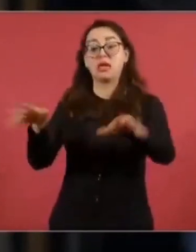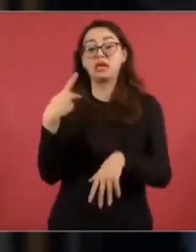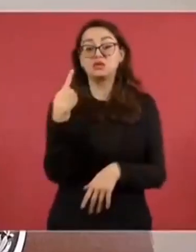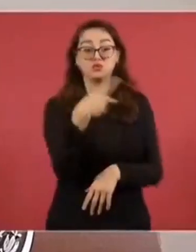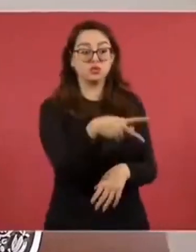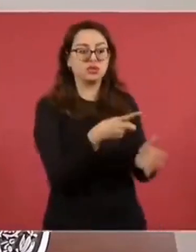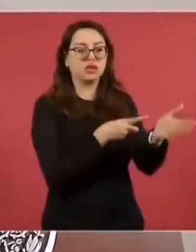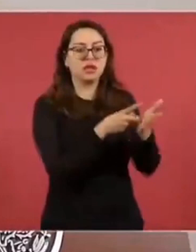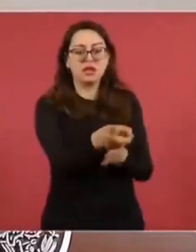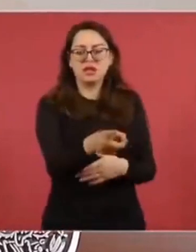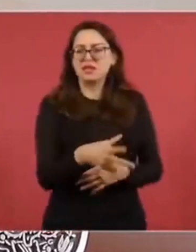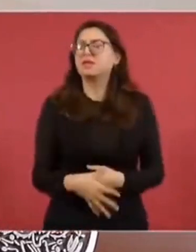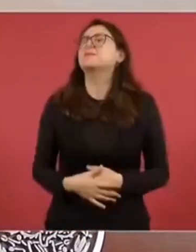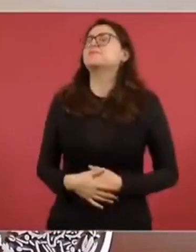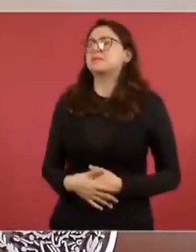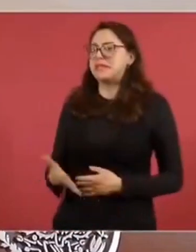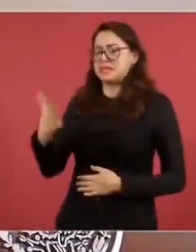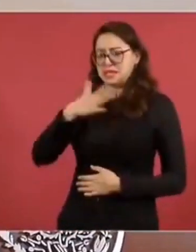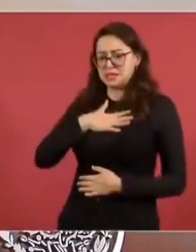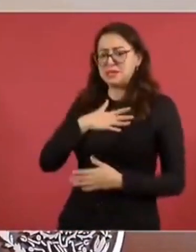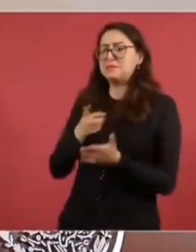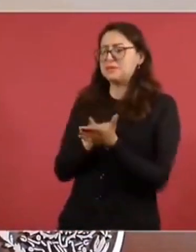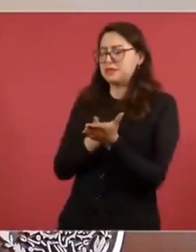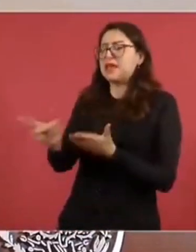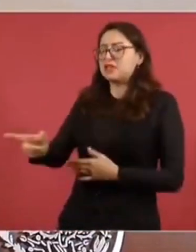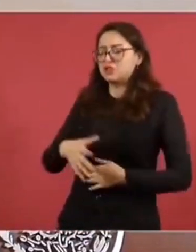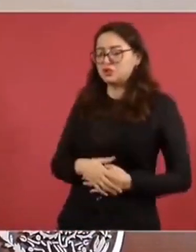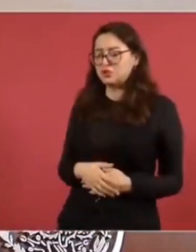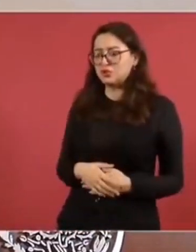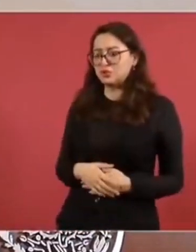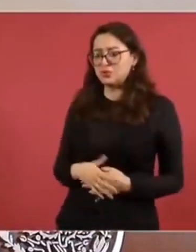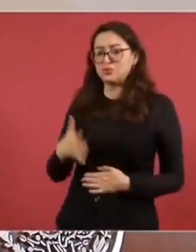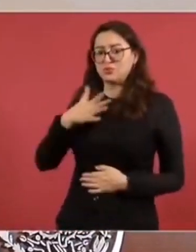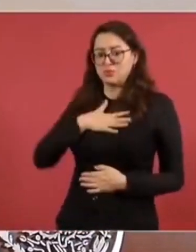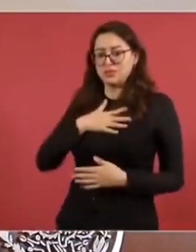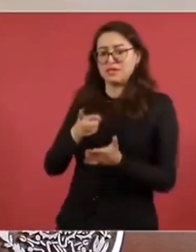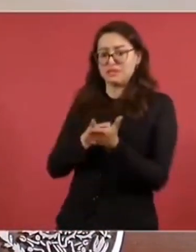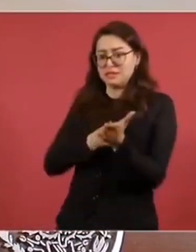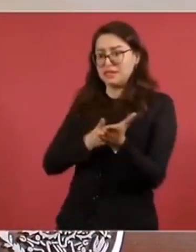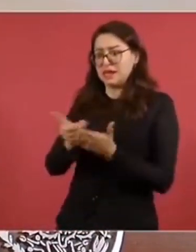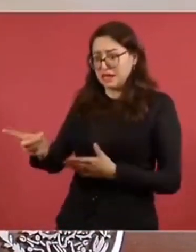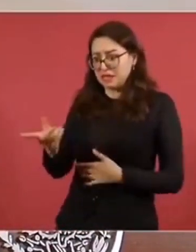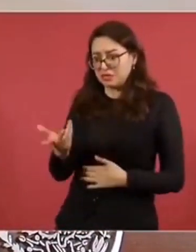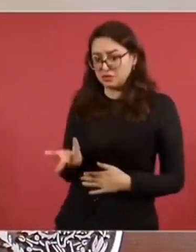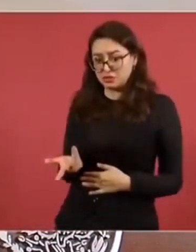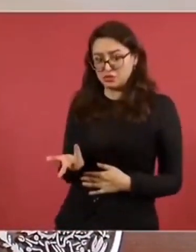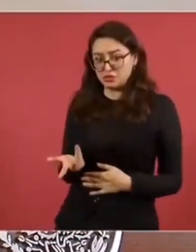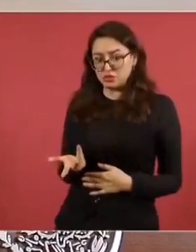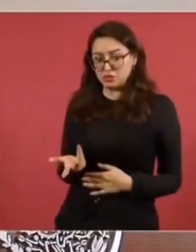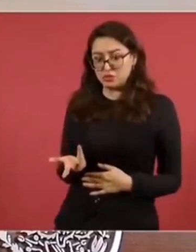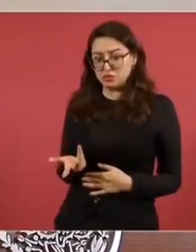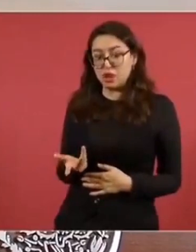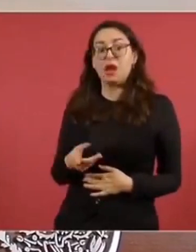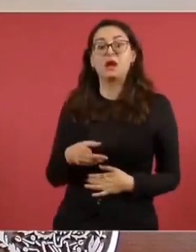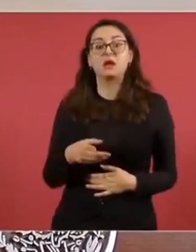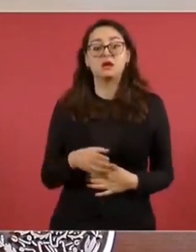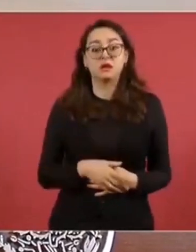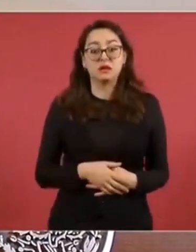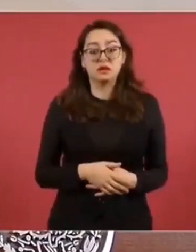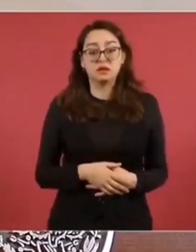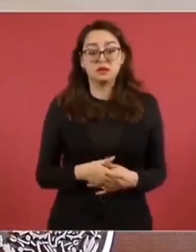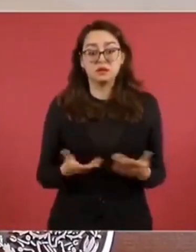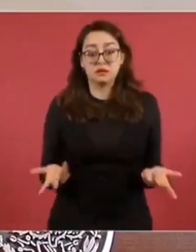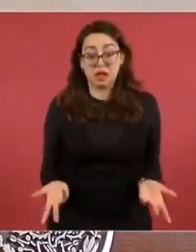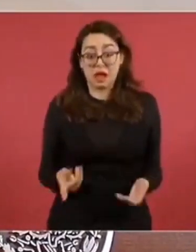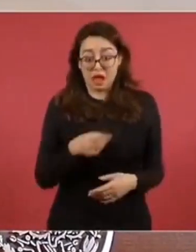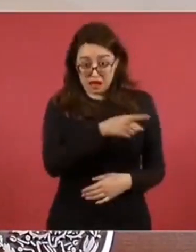para evitar agresiones. ¿Pero entonces vamos a dar a conocer su teléfono celular? No, no, no, no. ¿Y el derecho